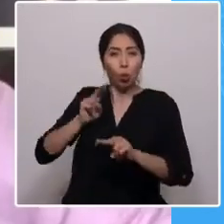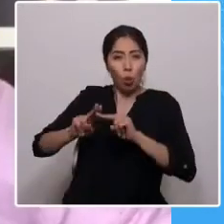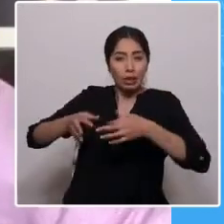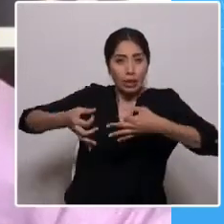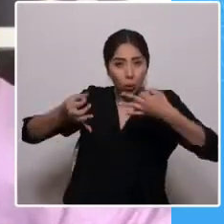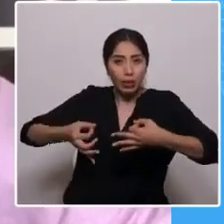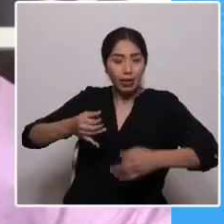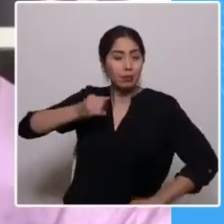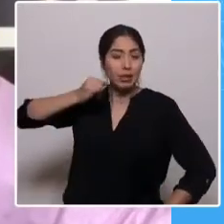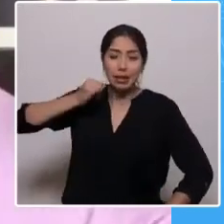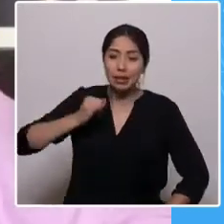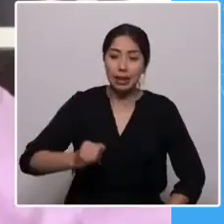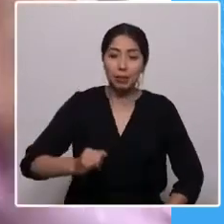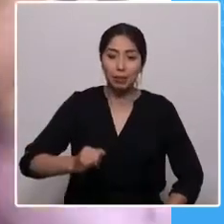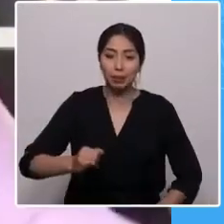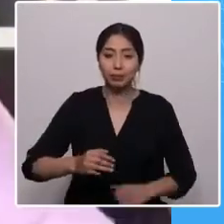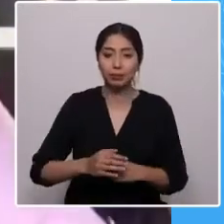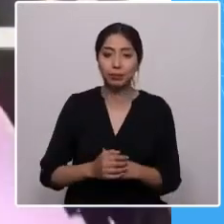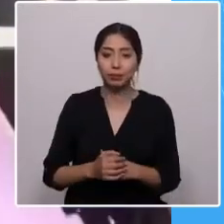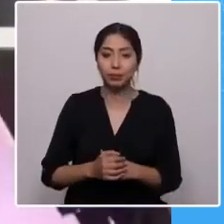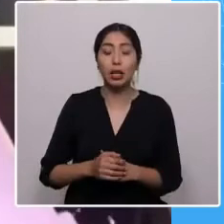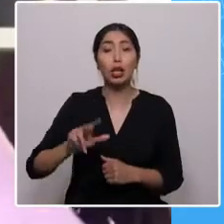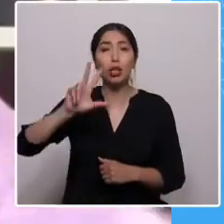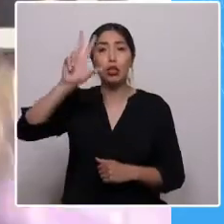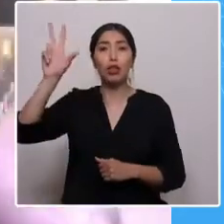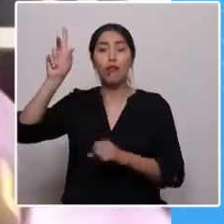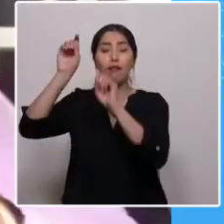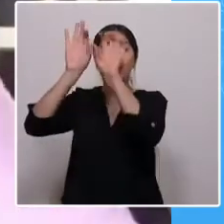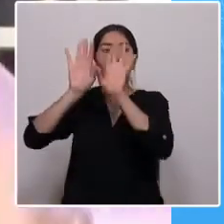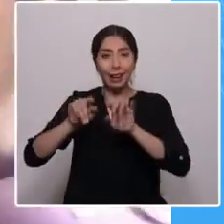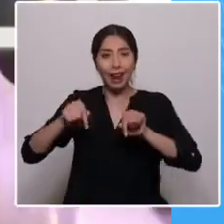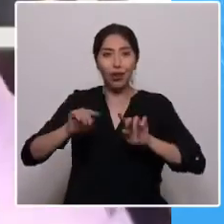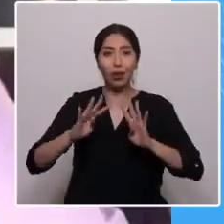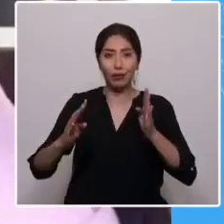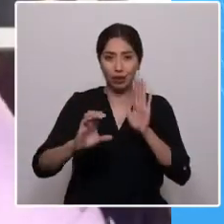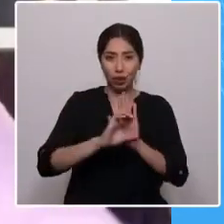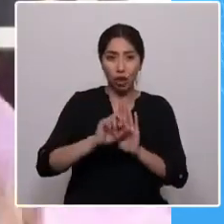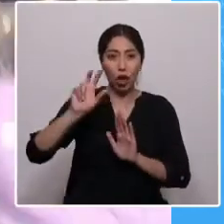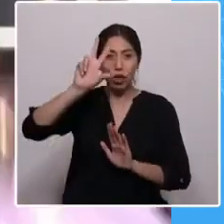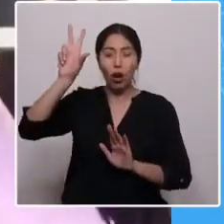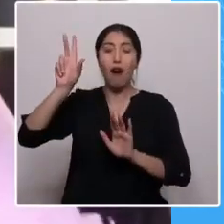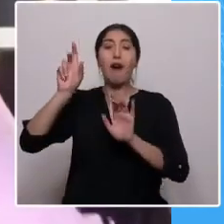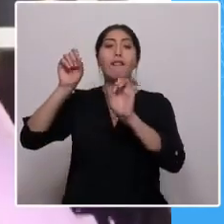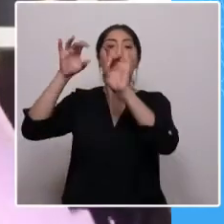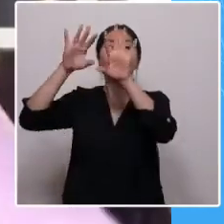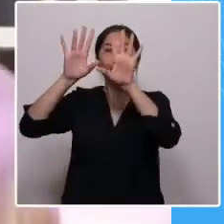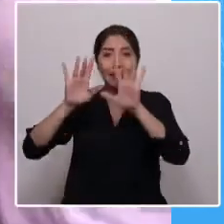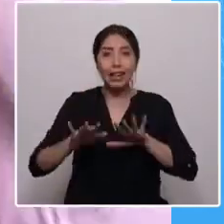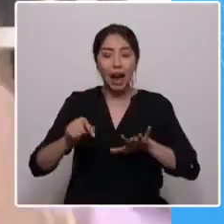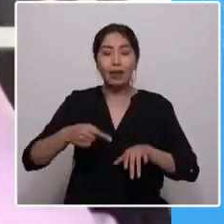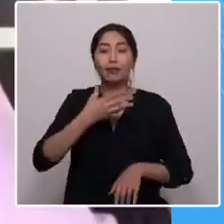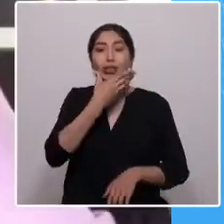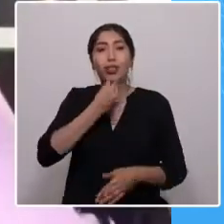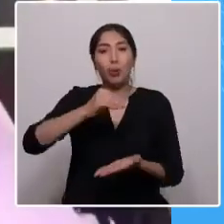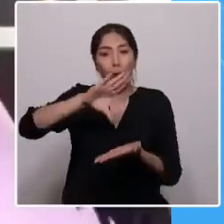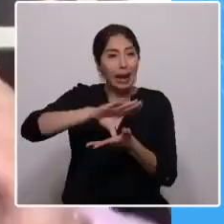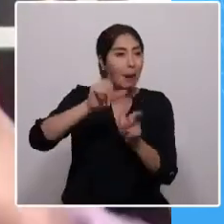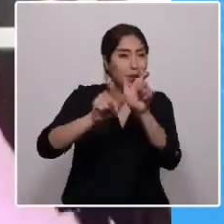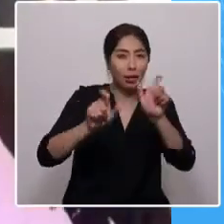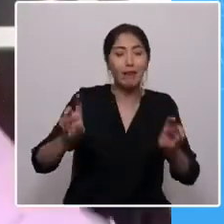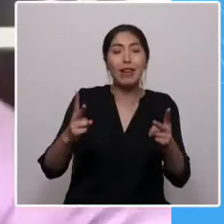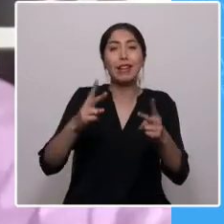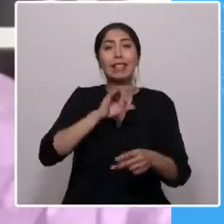Isaías 32.17 Dios bendiga esta convención. Dios bendiga este hermoso país. Dios bendiga a su gente y viva Chile. Los quiero mucho.